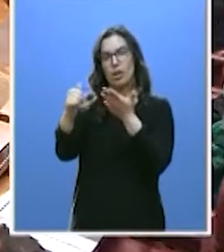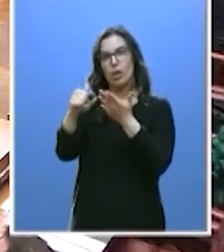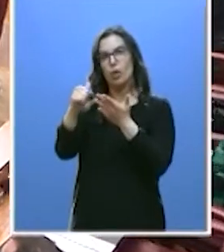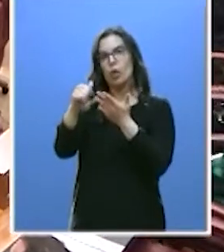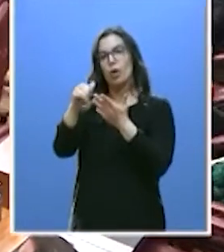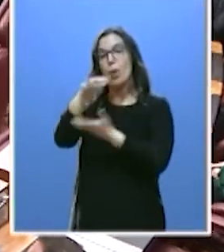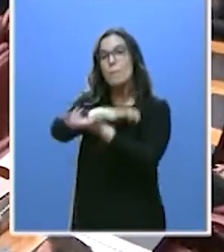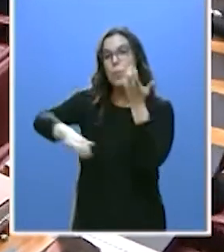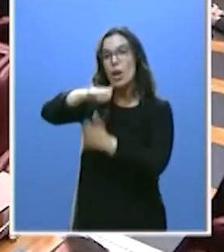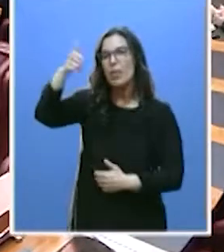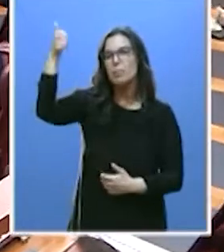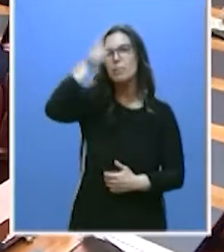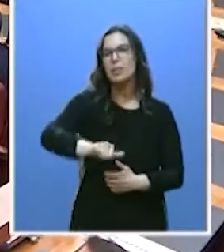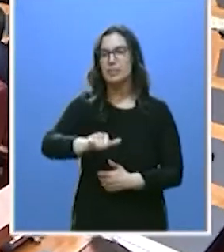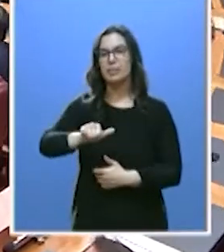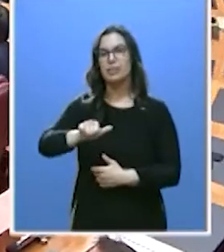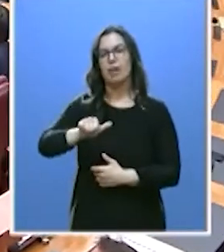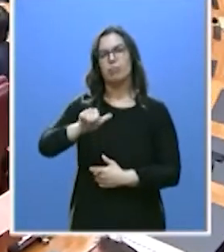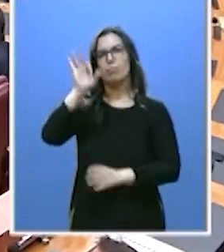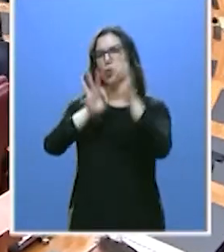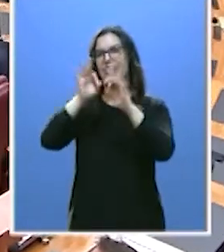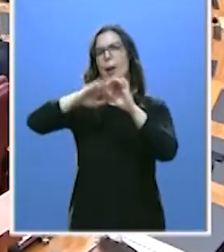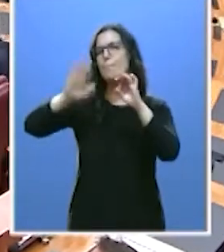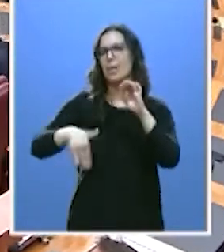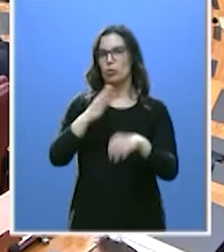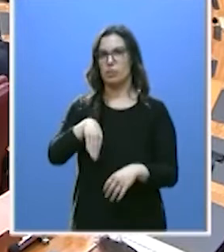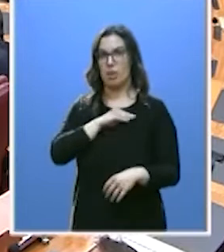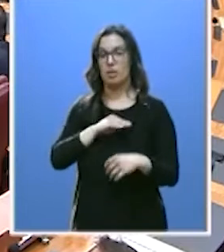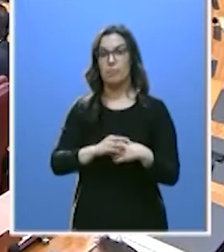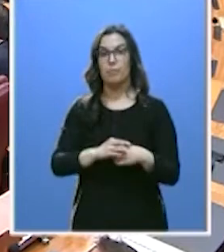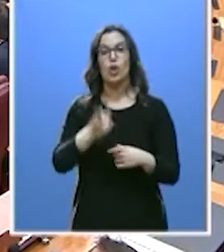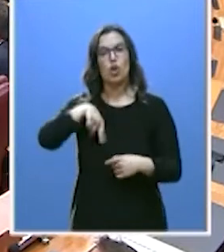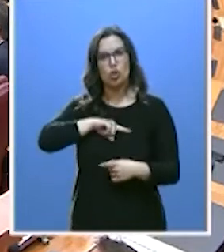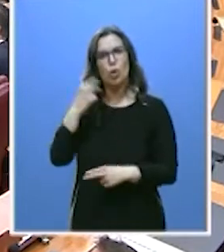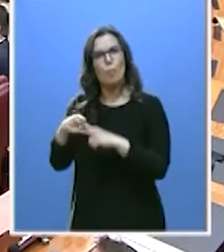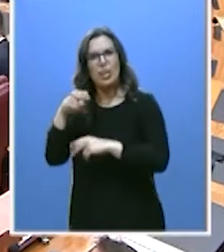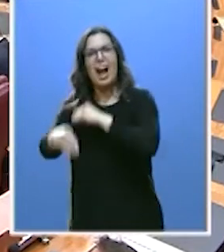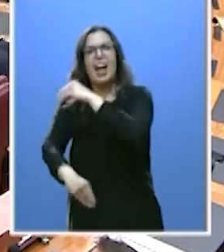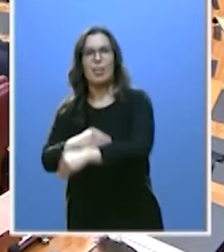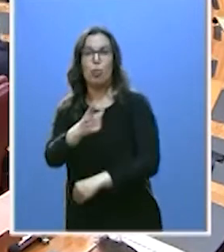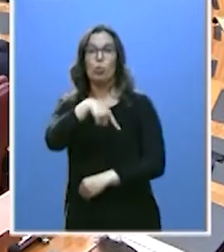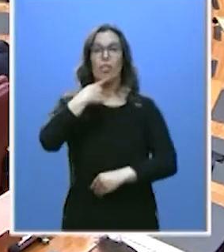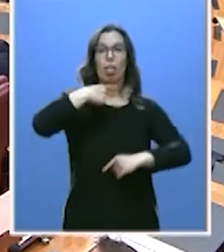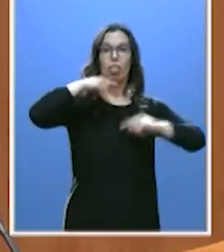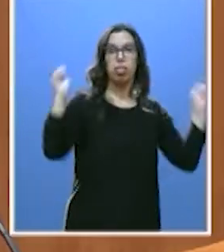de violencia de género de todas las comunidades españolas. Nosotros hacemos política. Ustedes, propaganda.